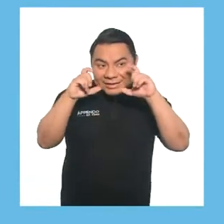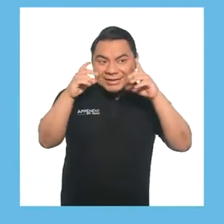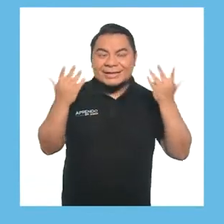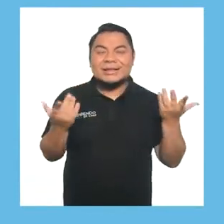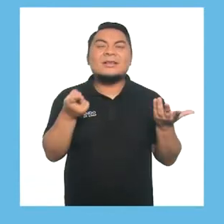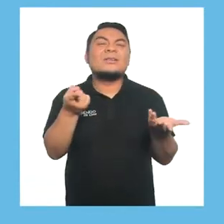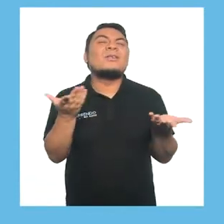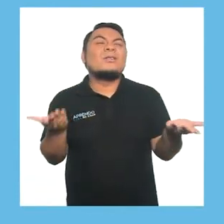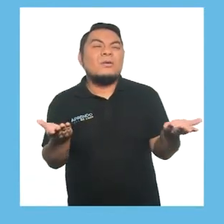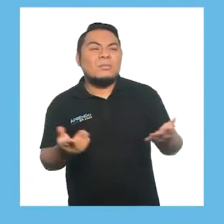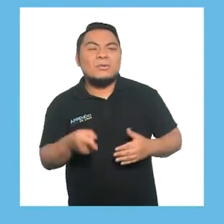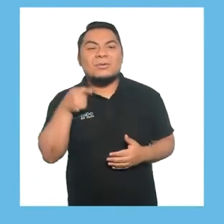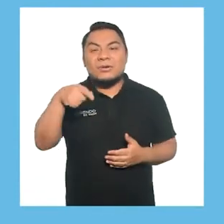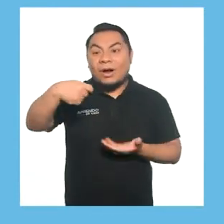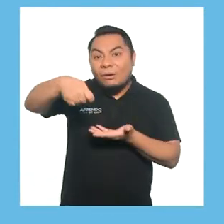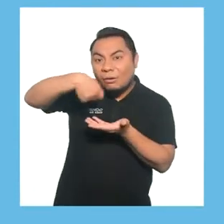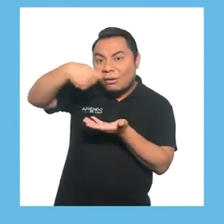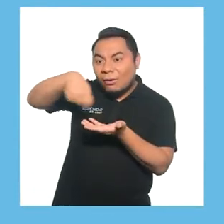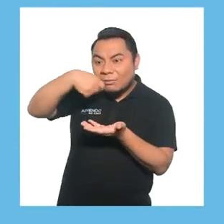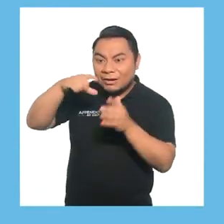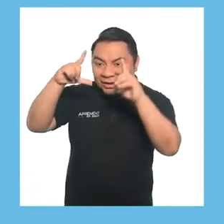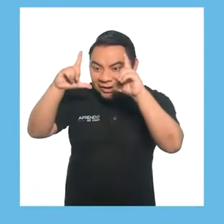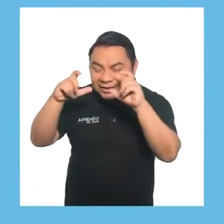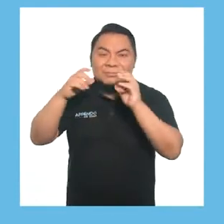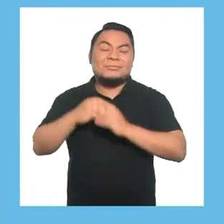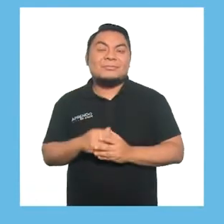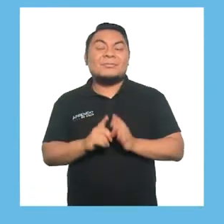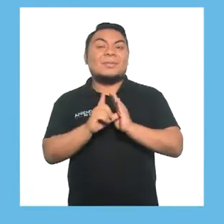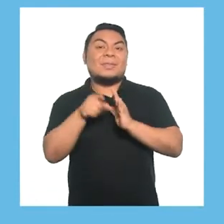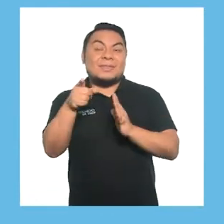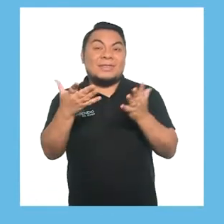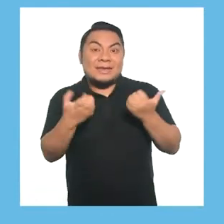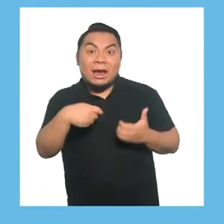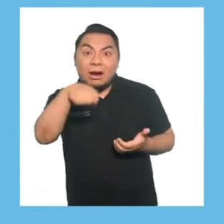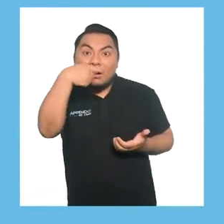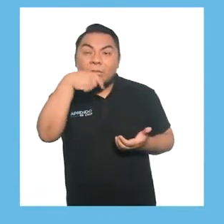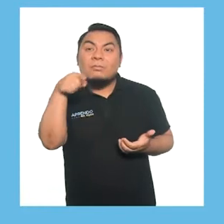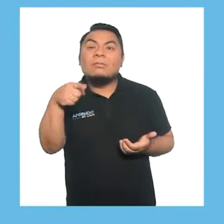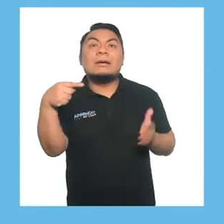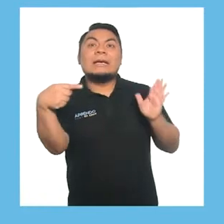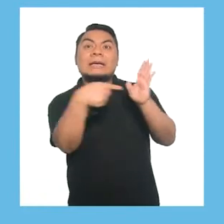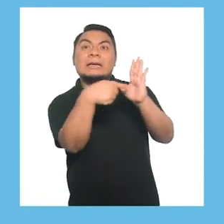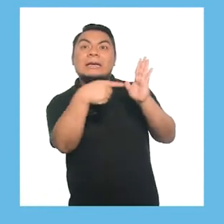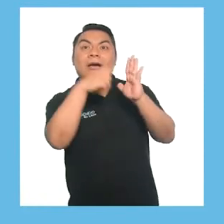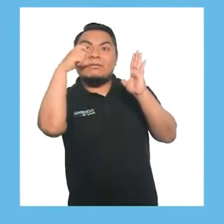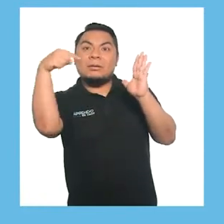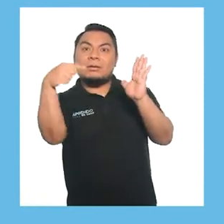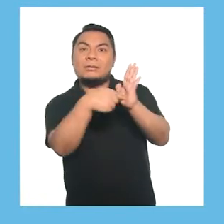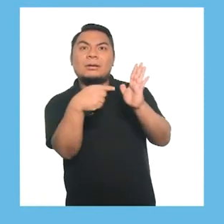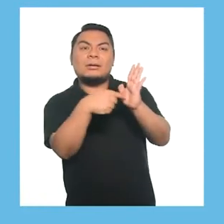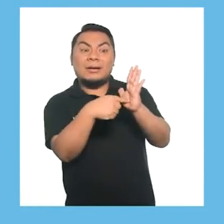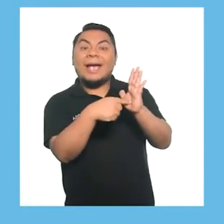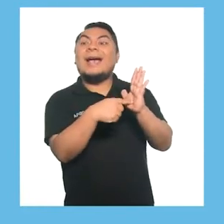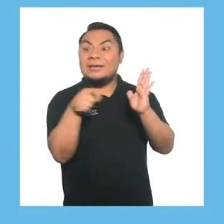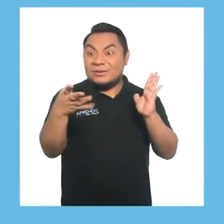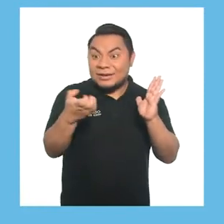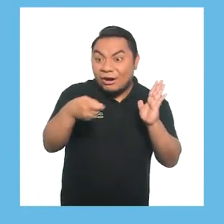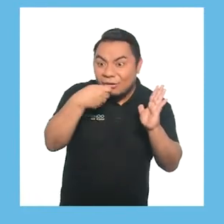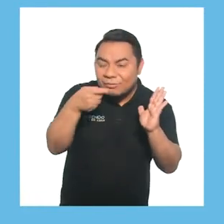una foto comiendo y cada vez que quiera comer, señalará esa foto.